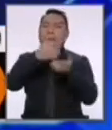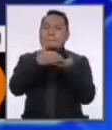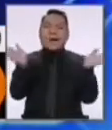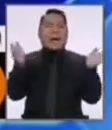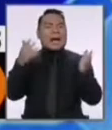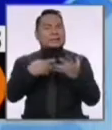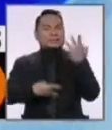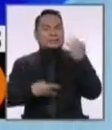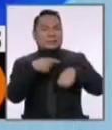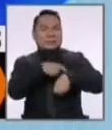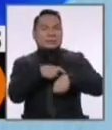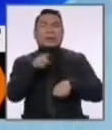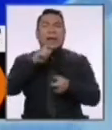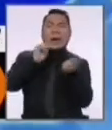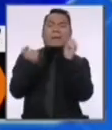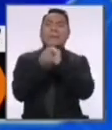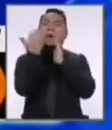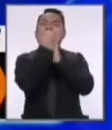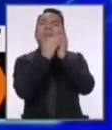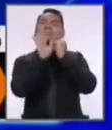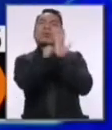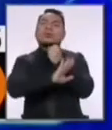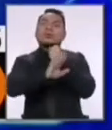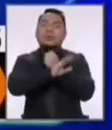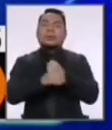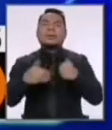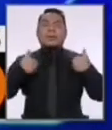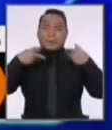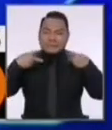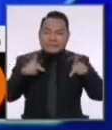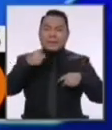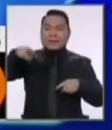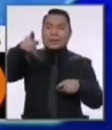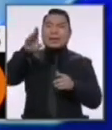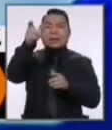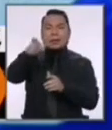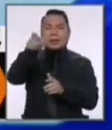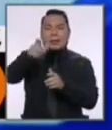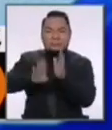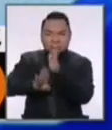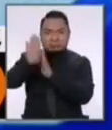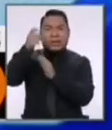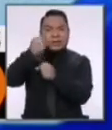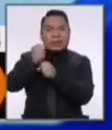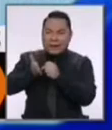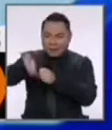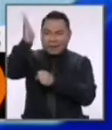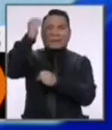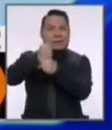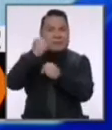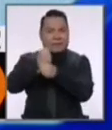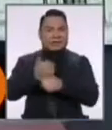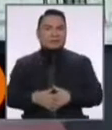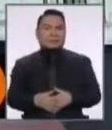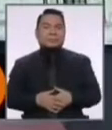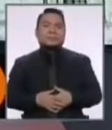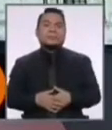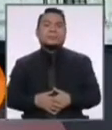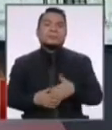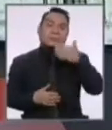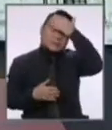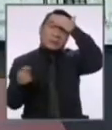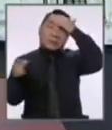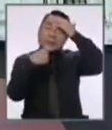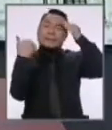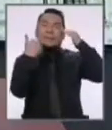tenemos que cambiar los protocolos, tenemos que permitir que los emprendedores salgan a trabajar. Gracias. Sobre cuarentenas